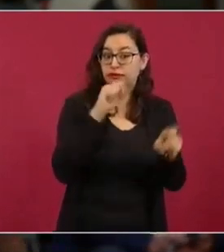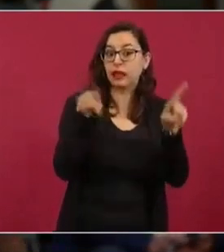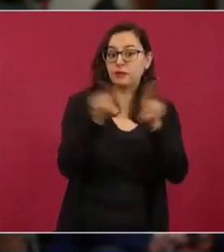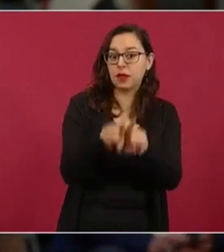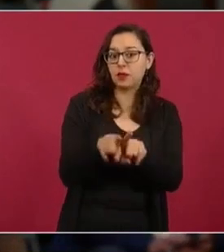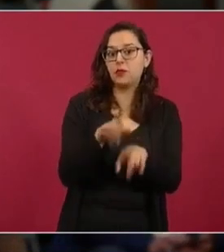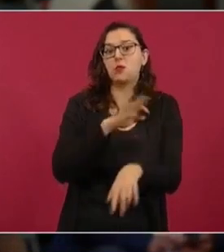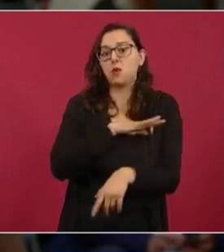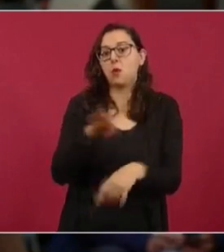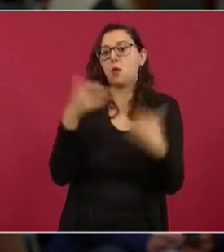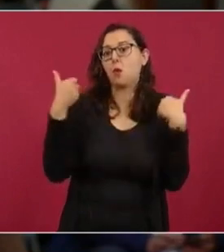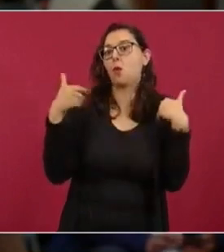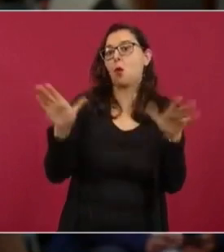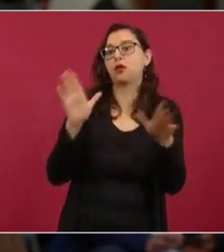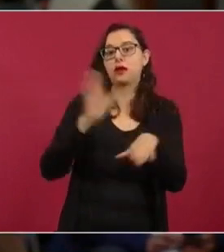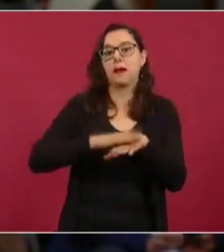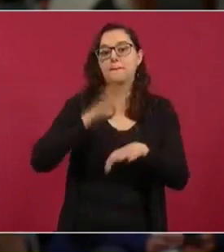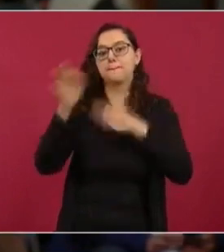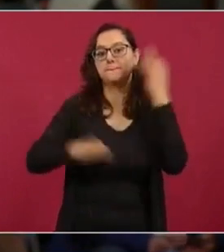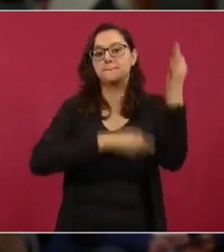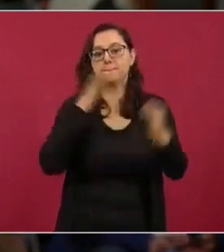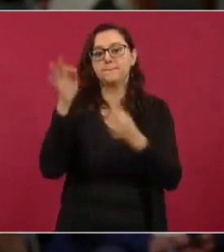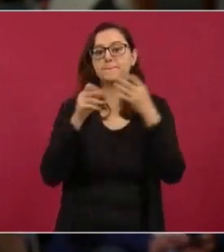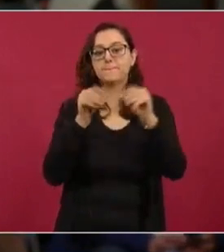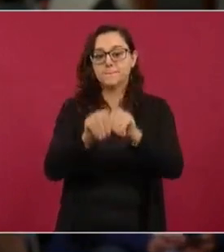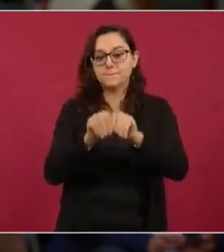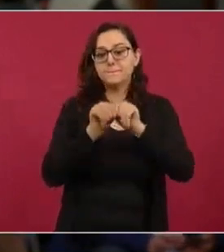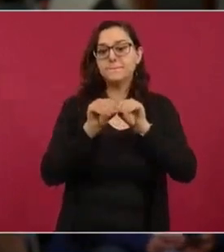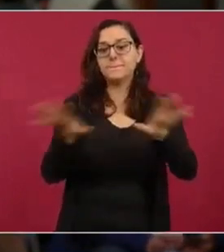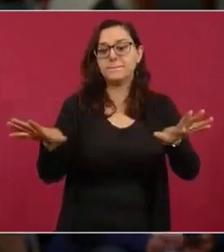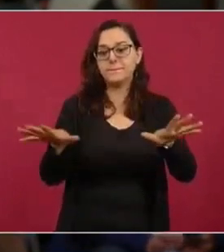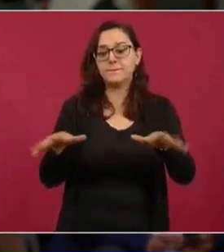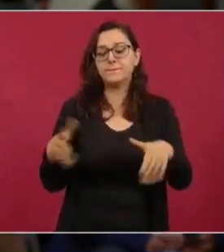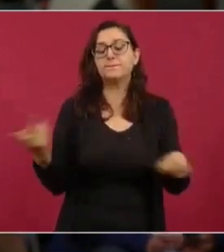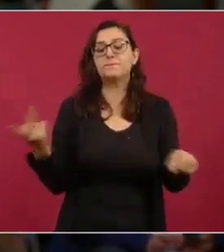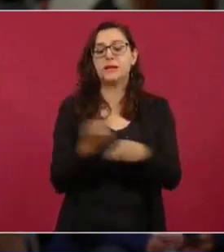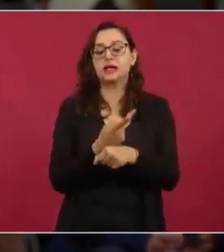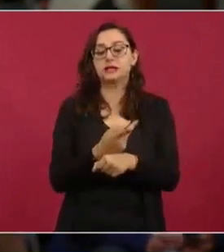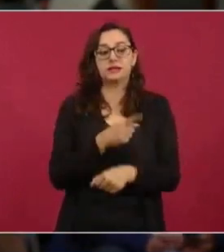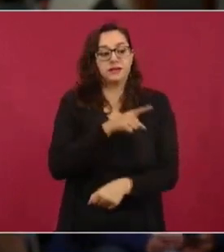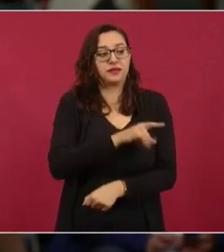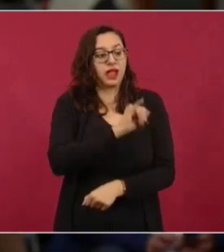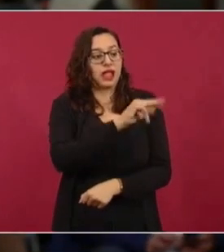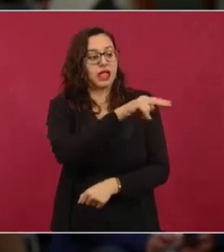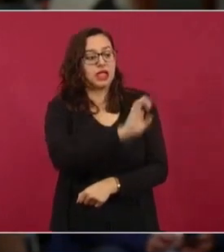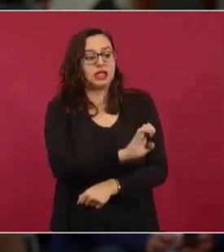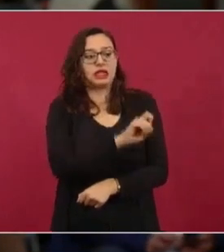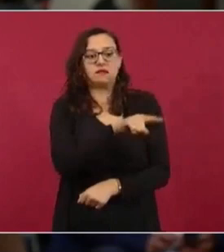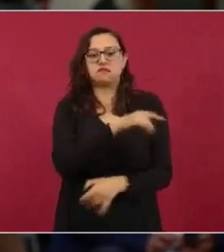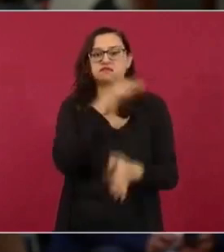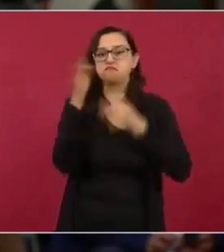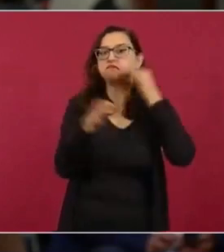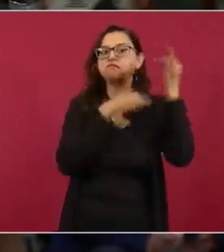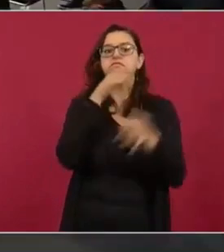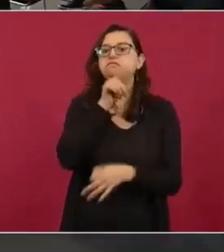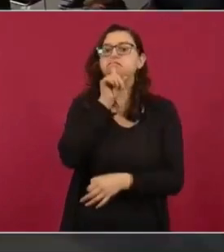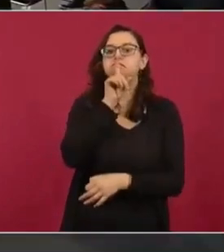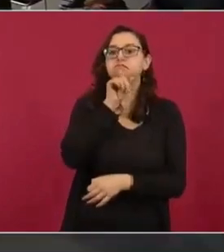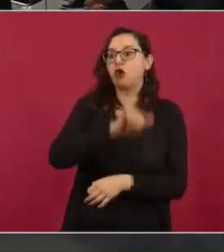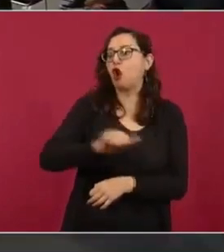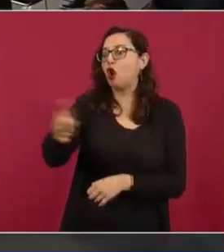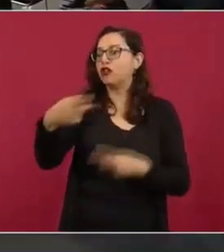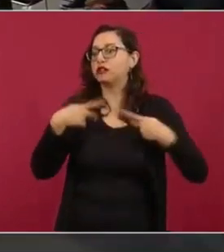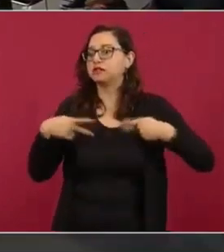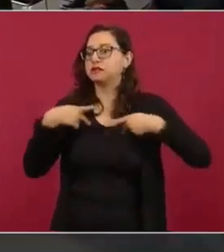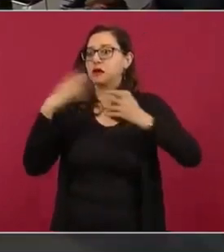legisladores pronunciaban, decían que el INE no promueve ni deja promover. Preguntarle